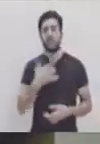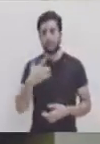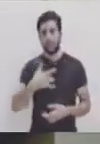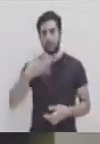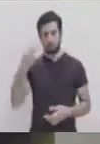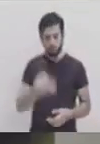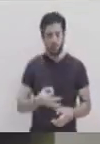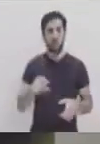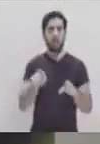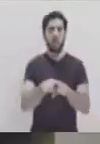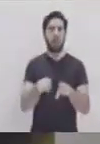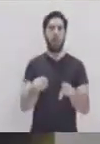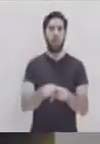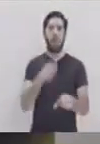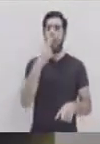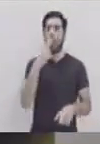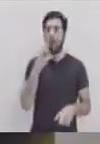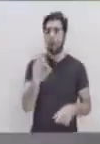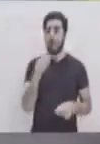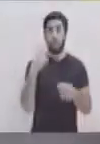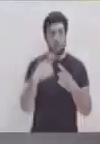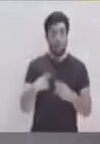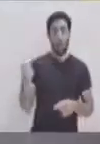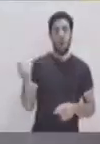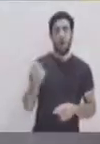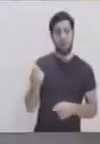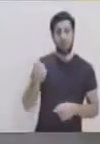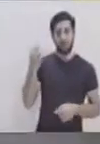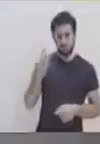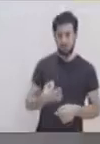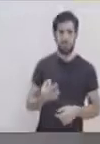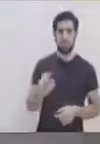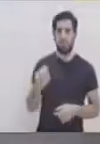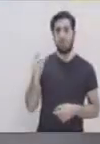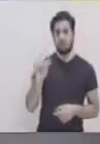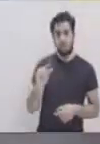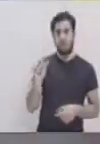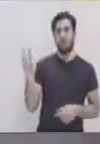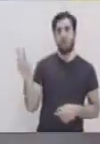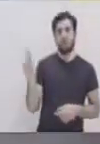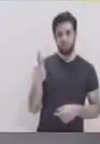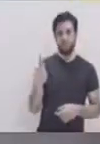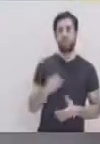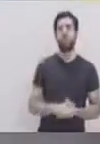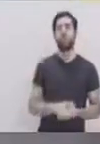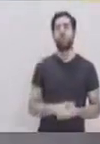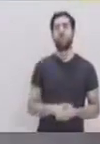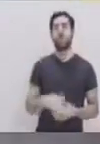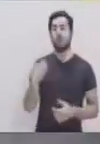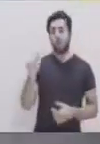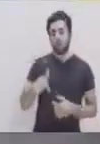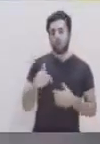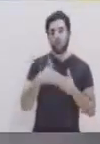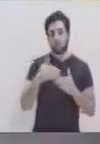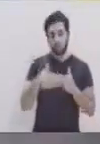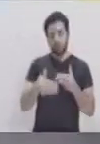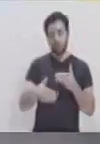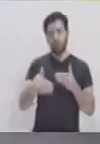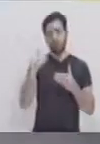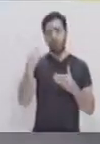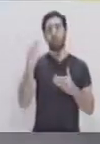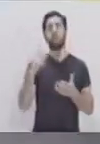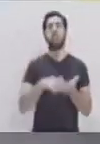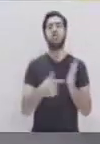sentimos como un hermano, pero sí realmente los amigos son contados, ¿verdad? Como tú decías. Licenciada, y pues la